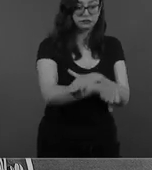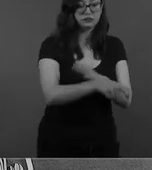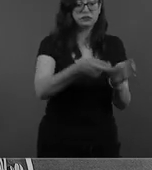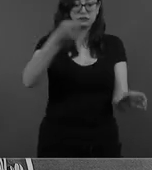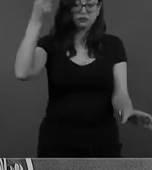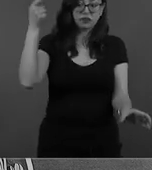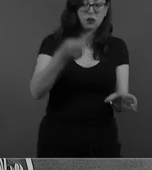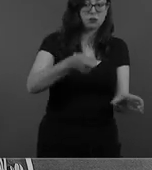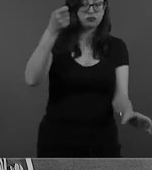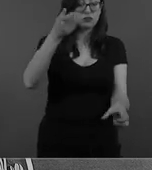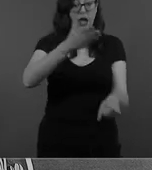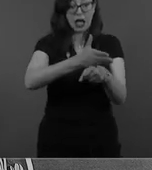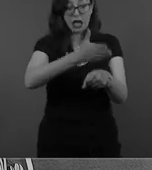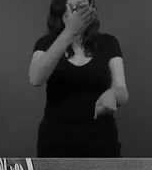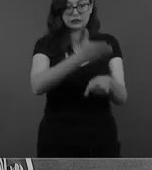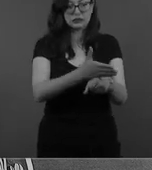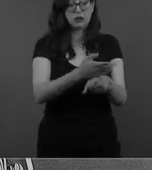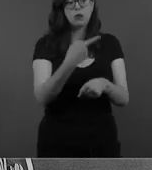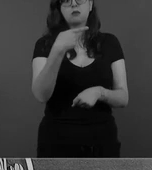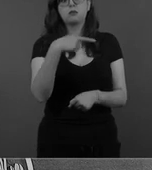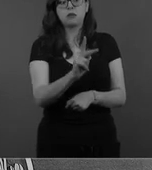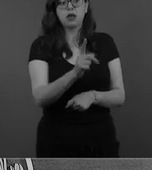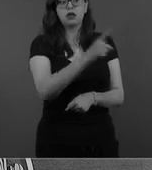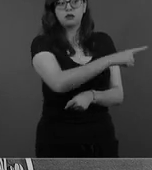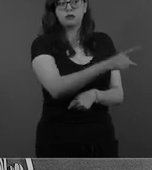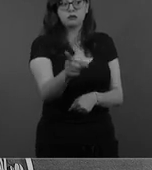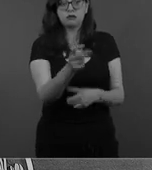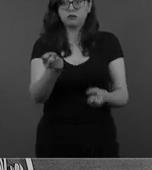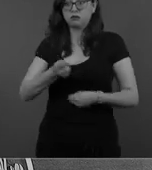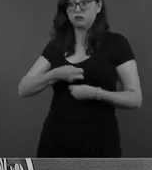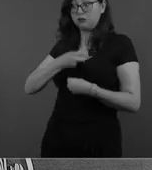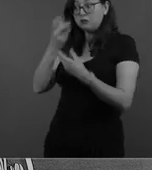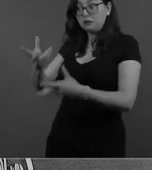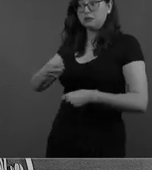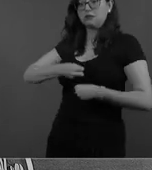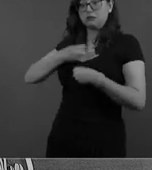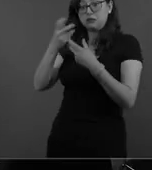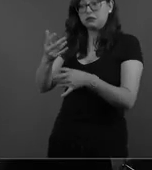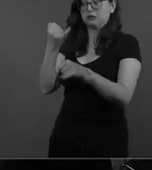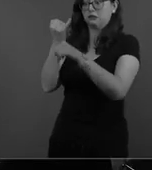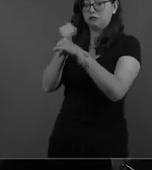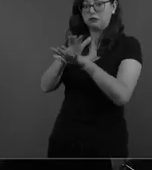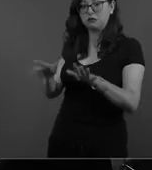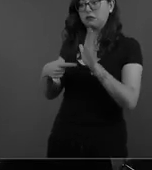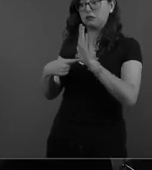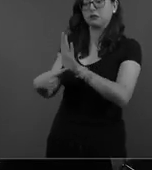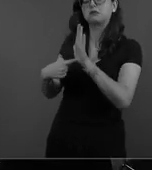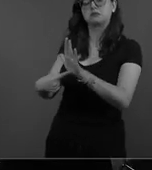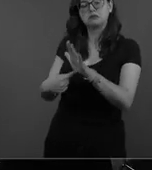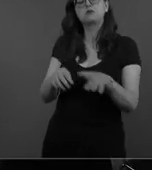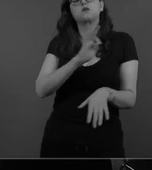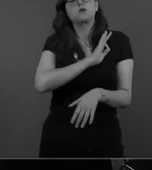verdad sobre hechos de casos relevantes para el Estado mexicano. Bueno, en ese sentido estamos